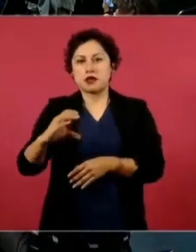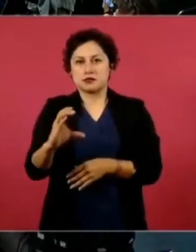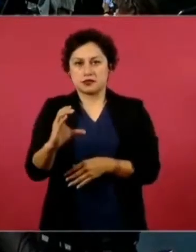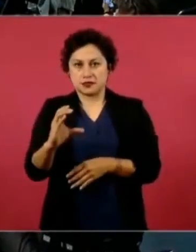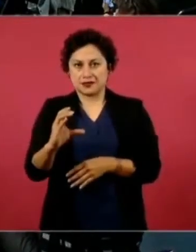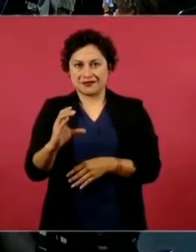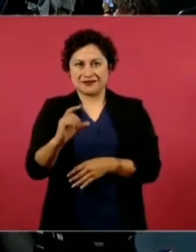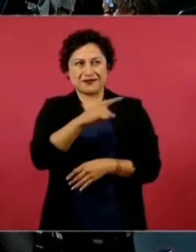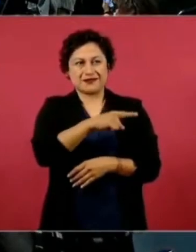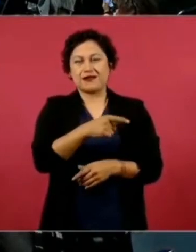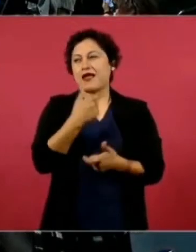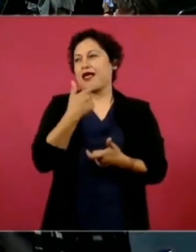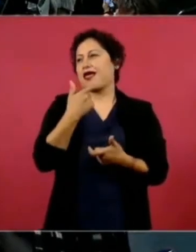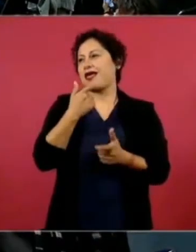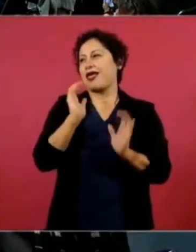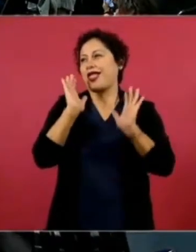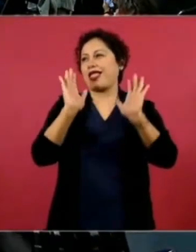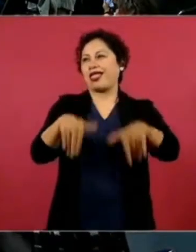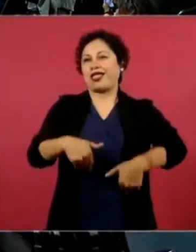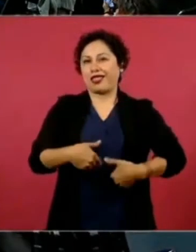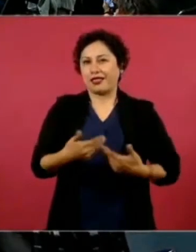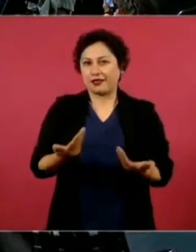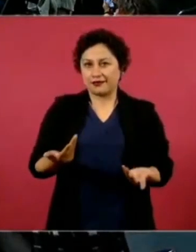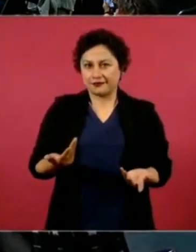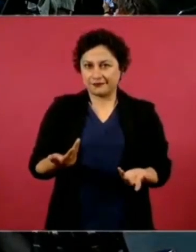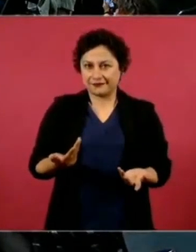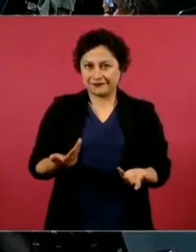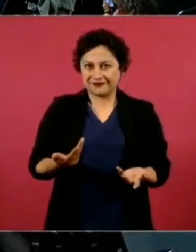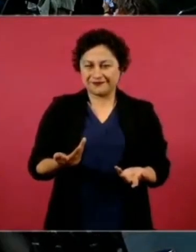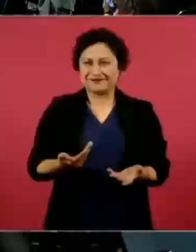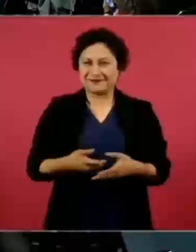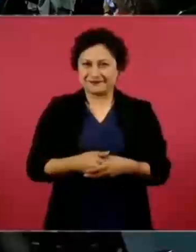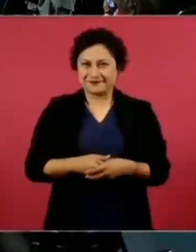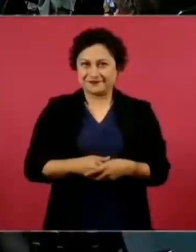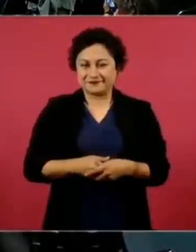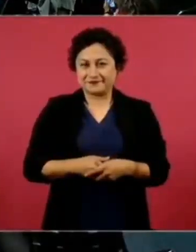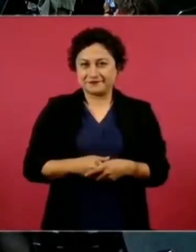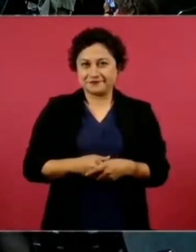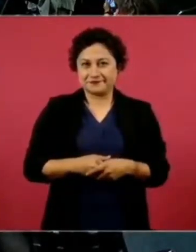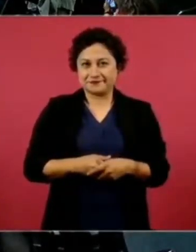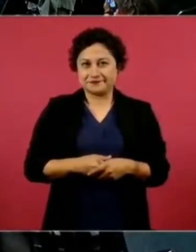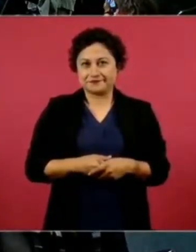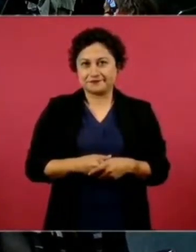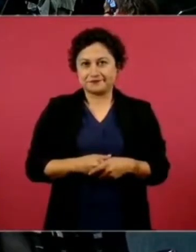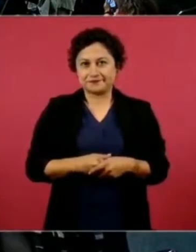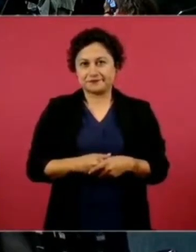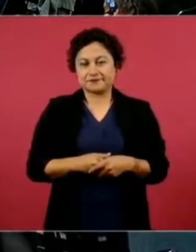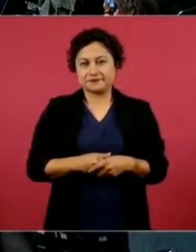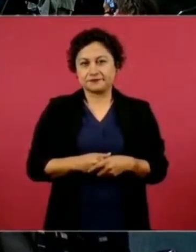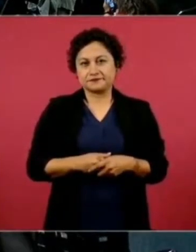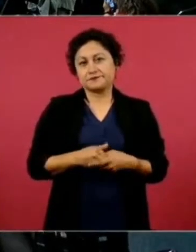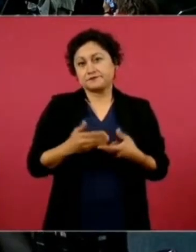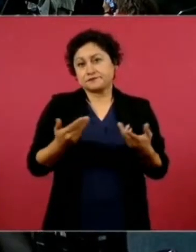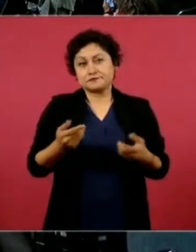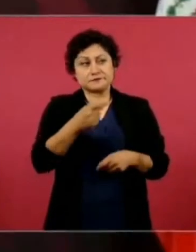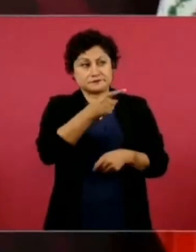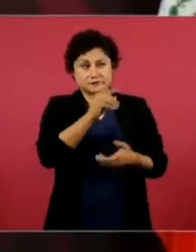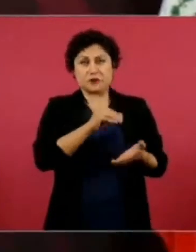por eso todavía no vuelven en sí.